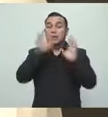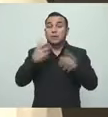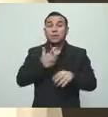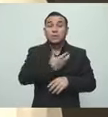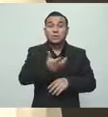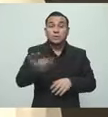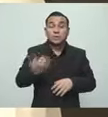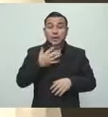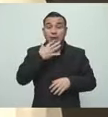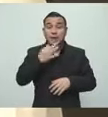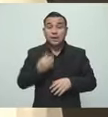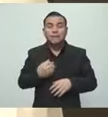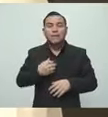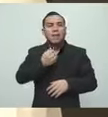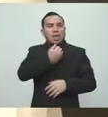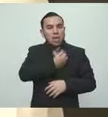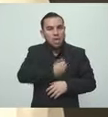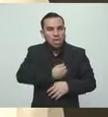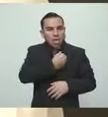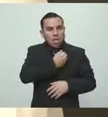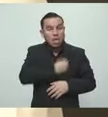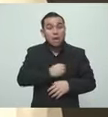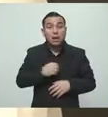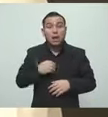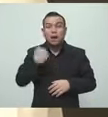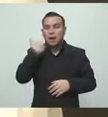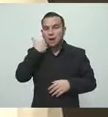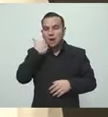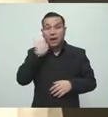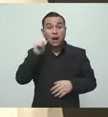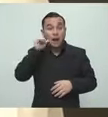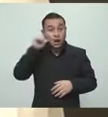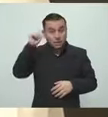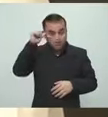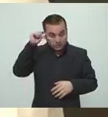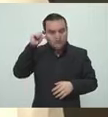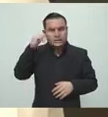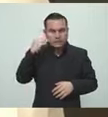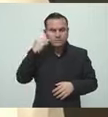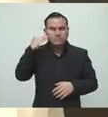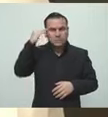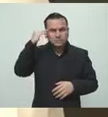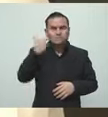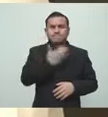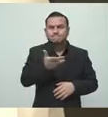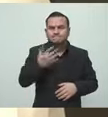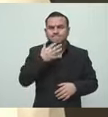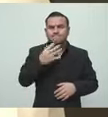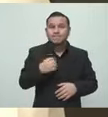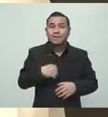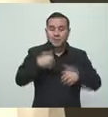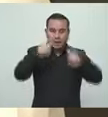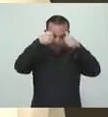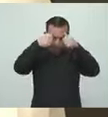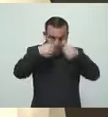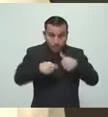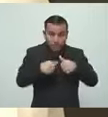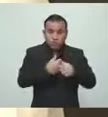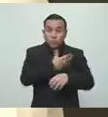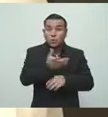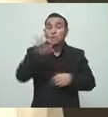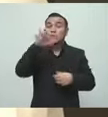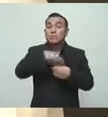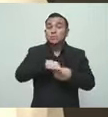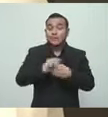de la vida se están afectando, no solo adultos. Entonces, es importante llegar a un acuerdo y a tomar